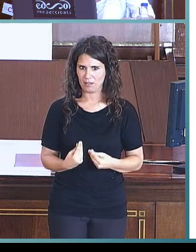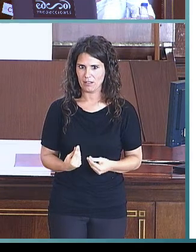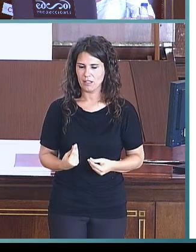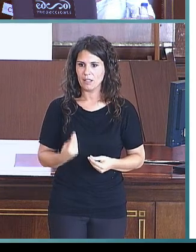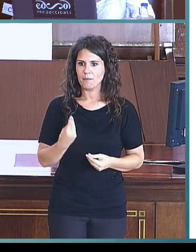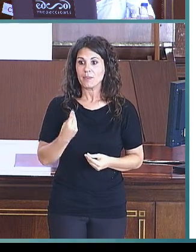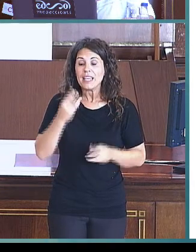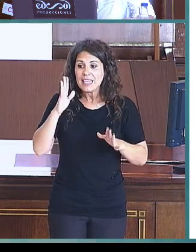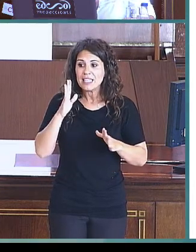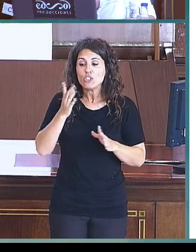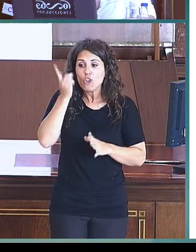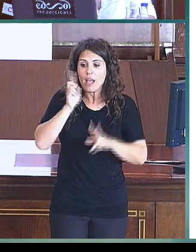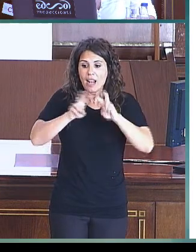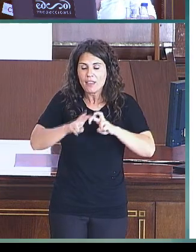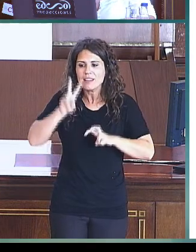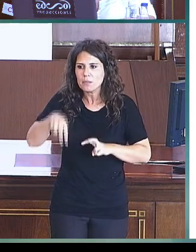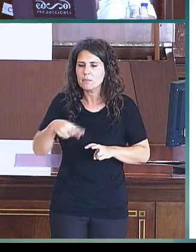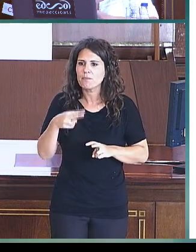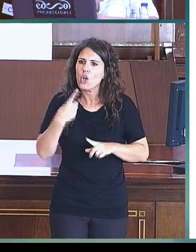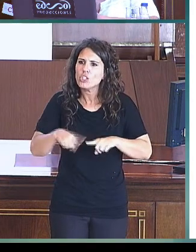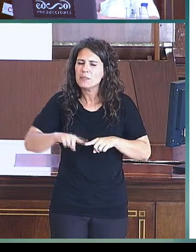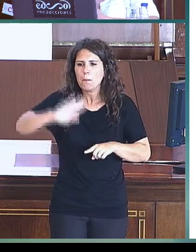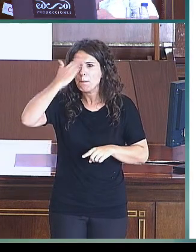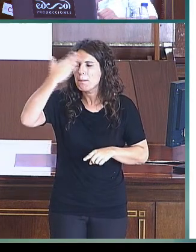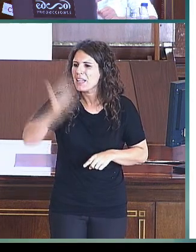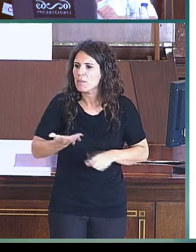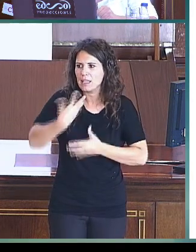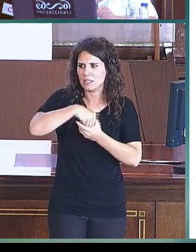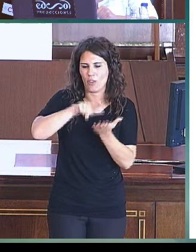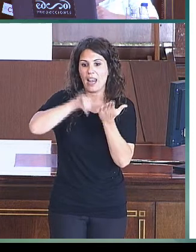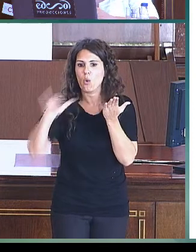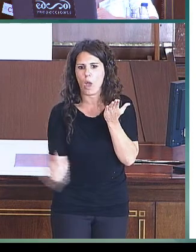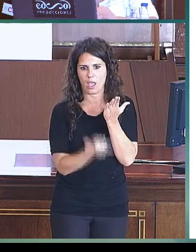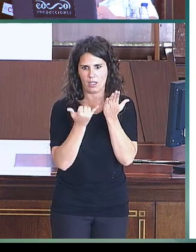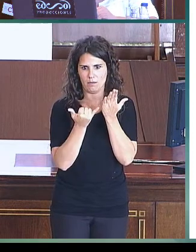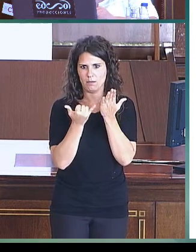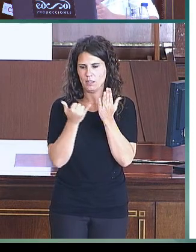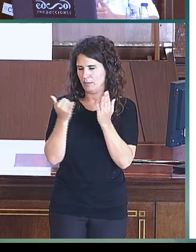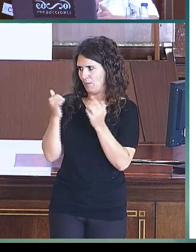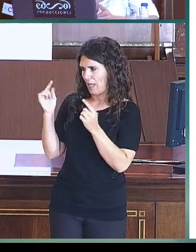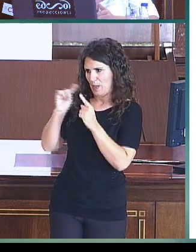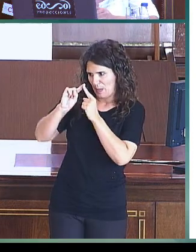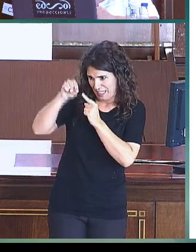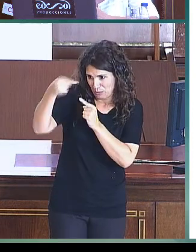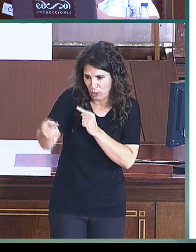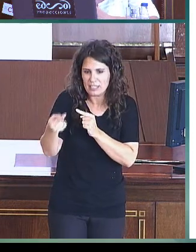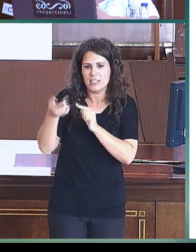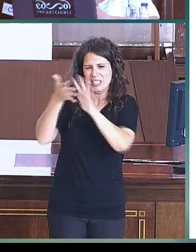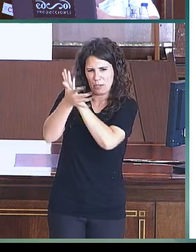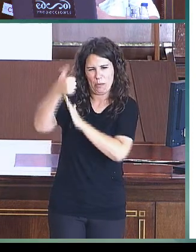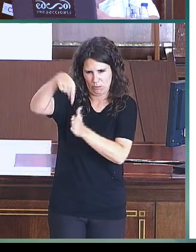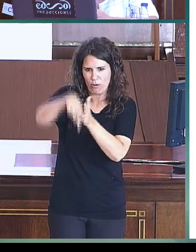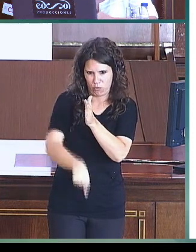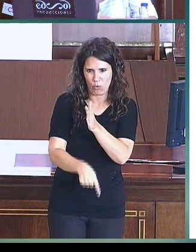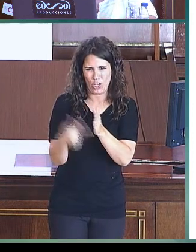del lenguaje. Y ahora, un poquito después, os mostraré, os contaré más detenidamente